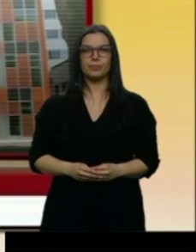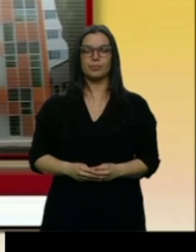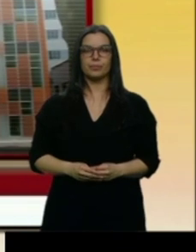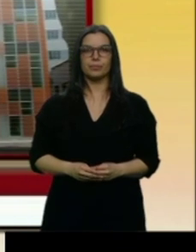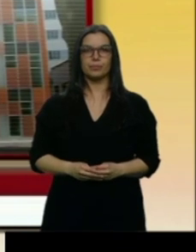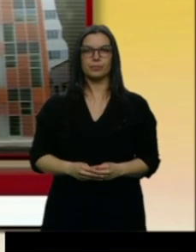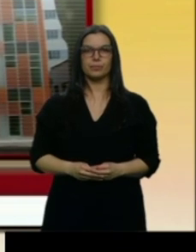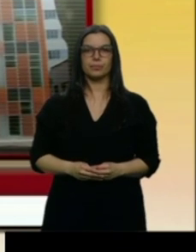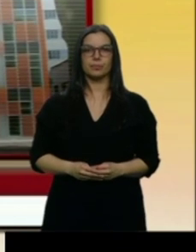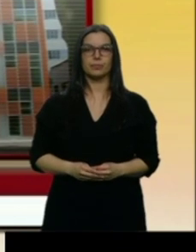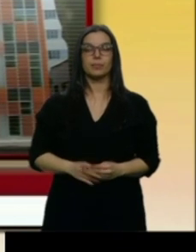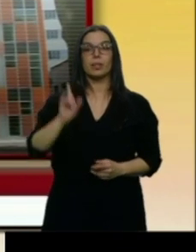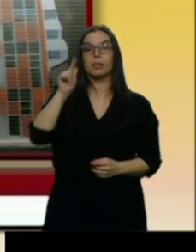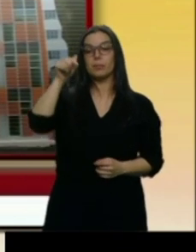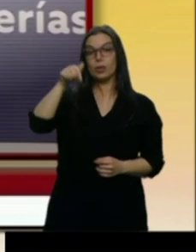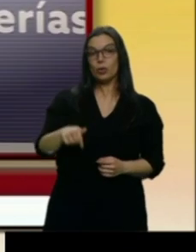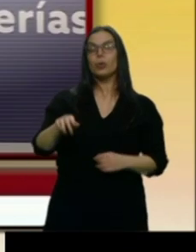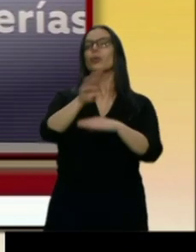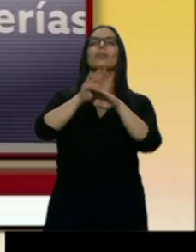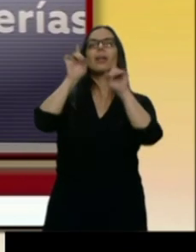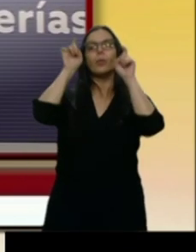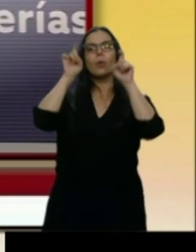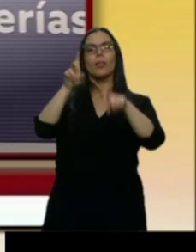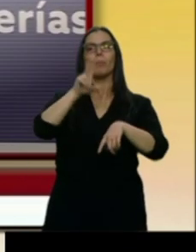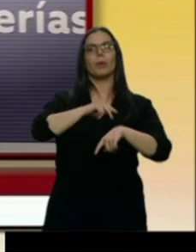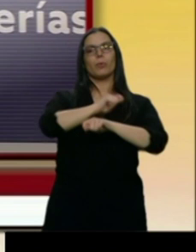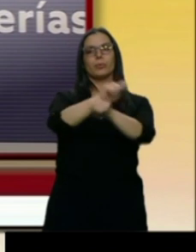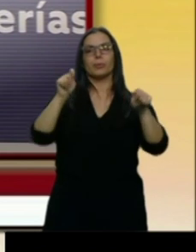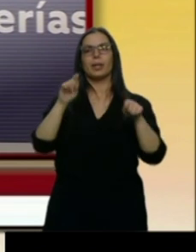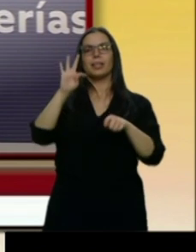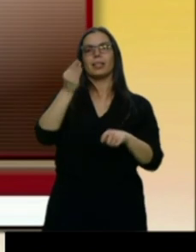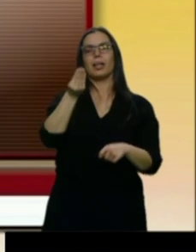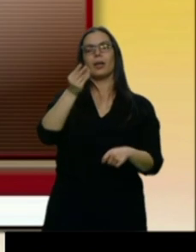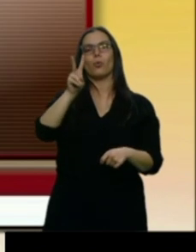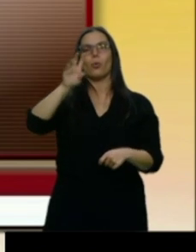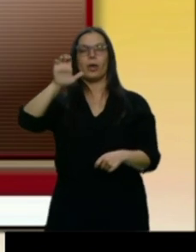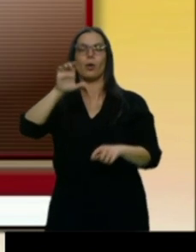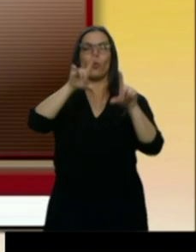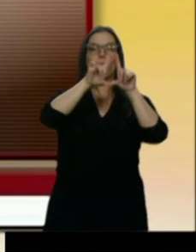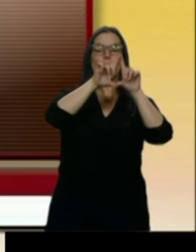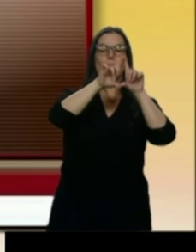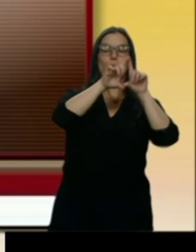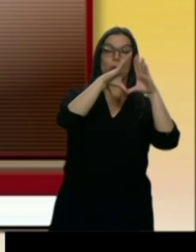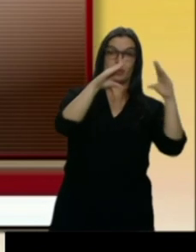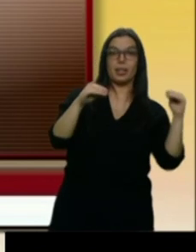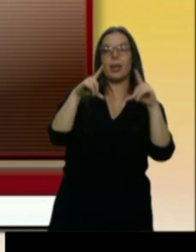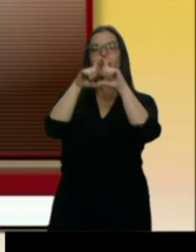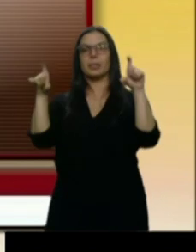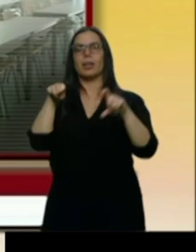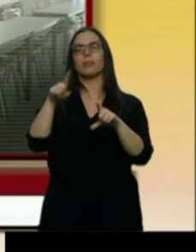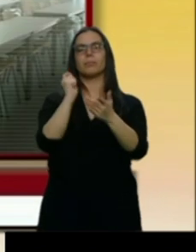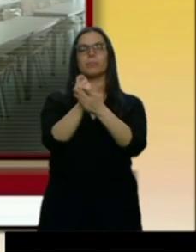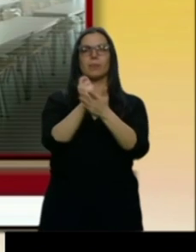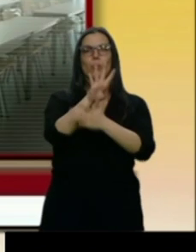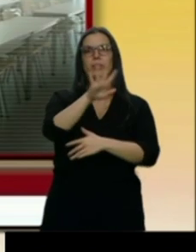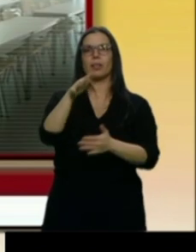También hoy la Consejería de Educación entrega los premios TQE Universidad Empresa. La dotación es de 45.000 euros y están dirigidos a investigadores